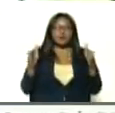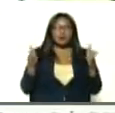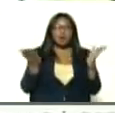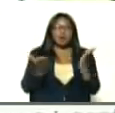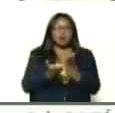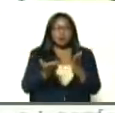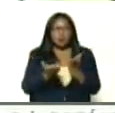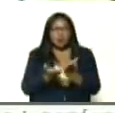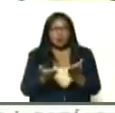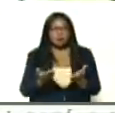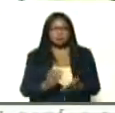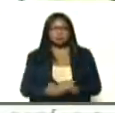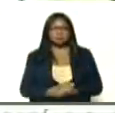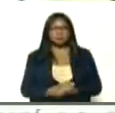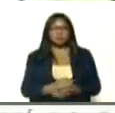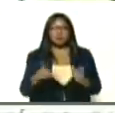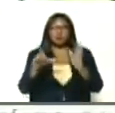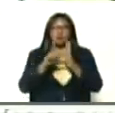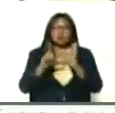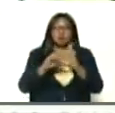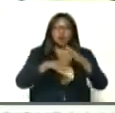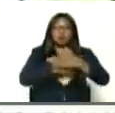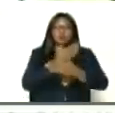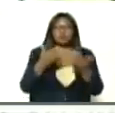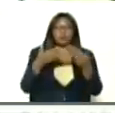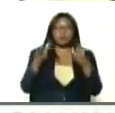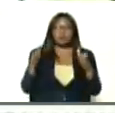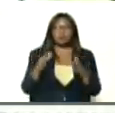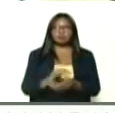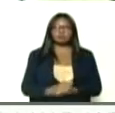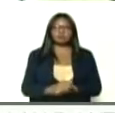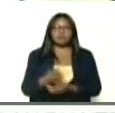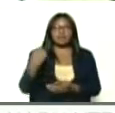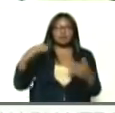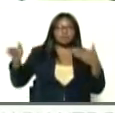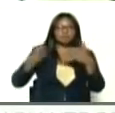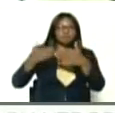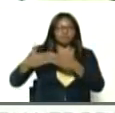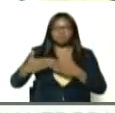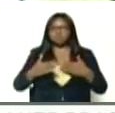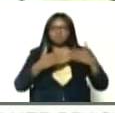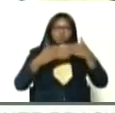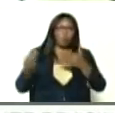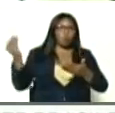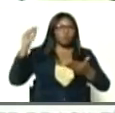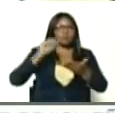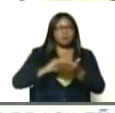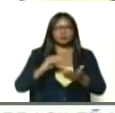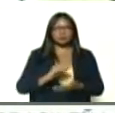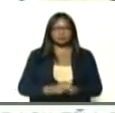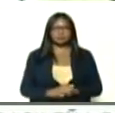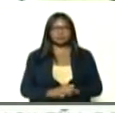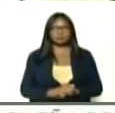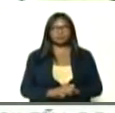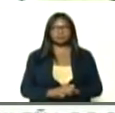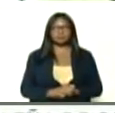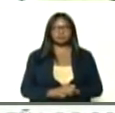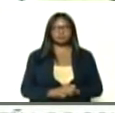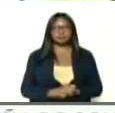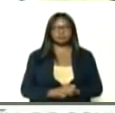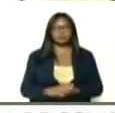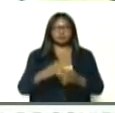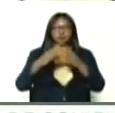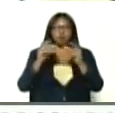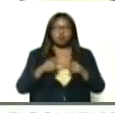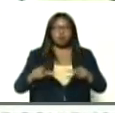escuelas, los liceos, y las universidades, los han tenido que cerrar nuevamente, en todos